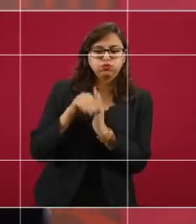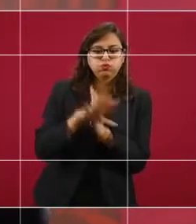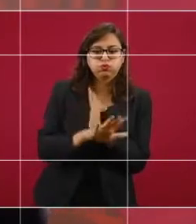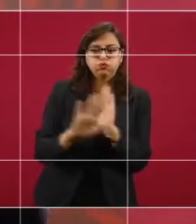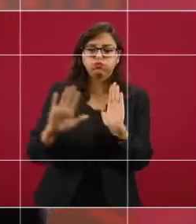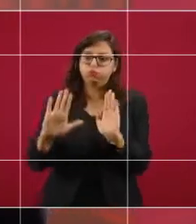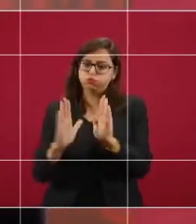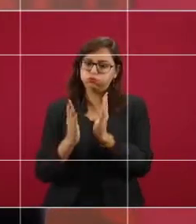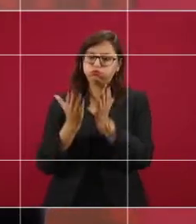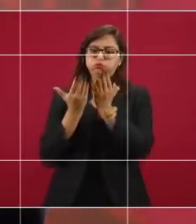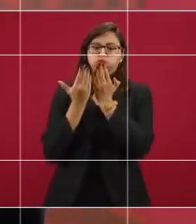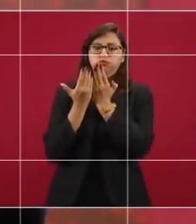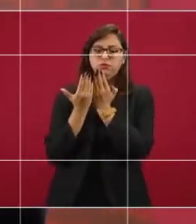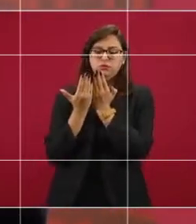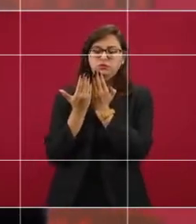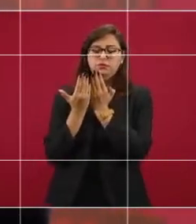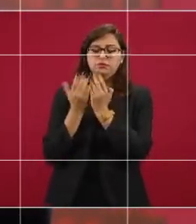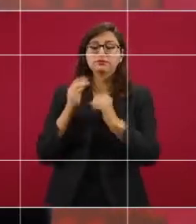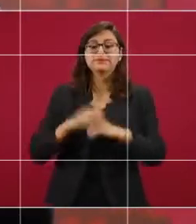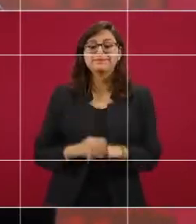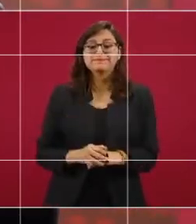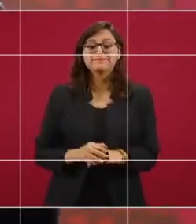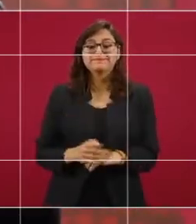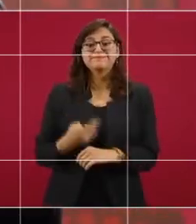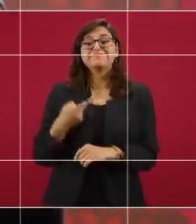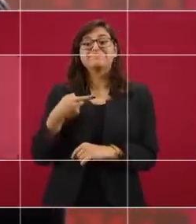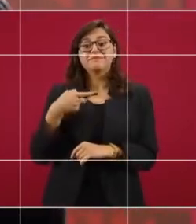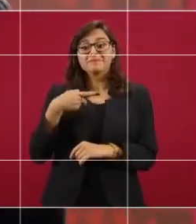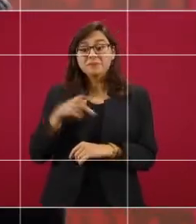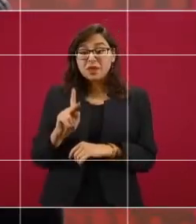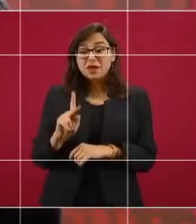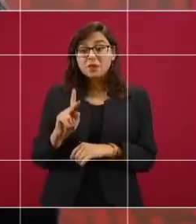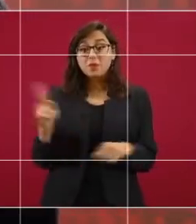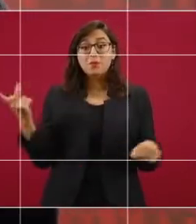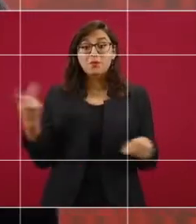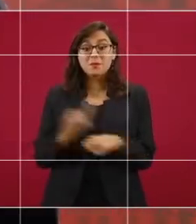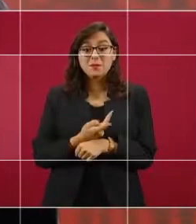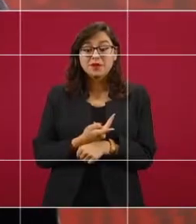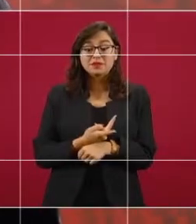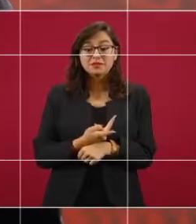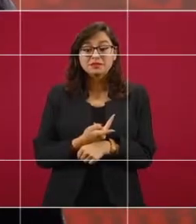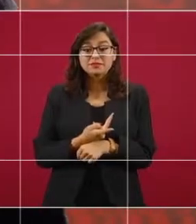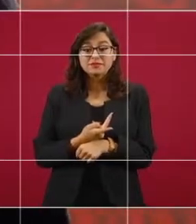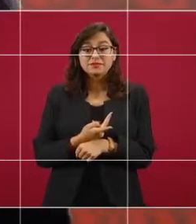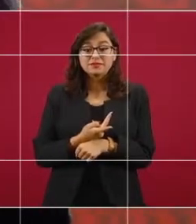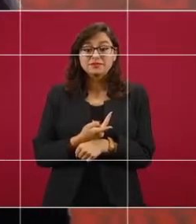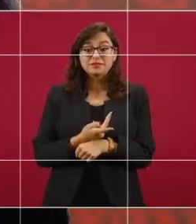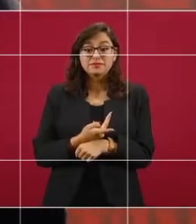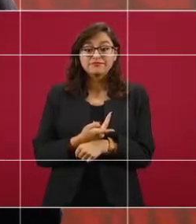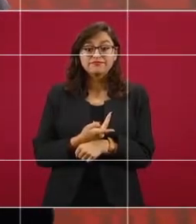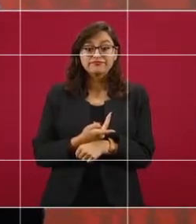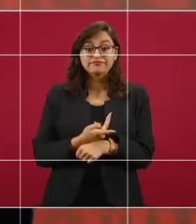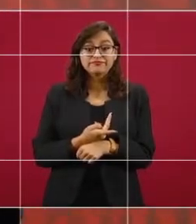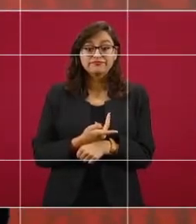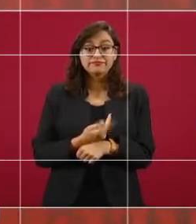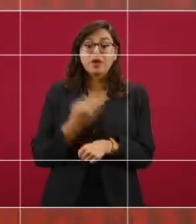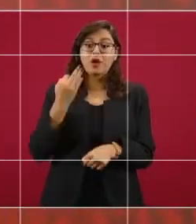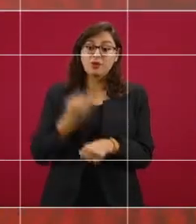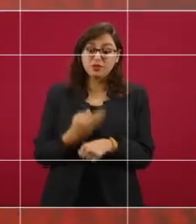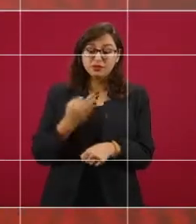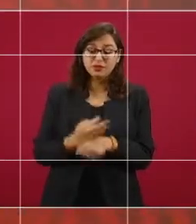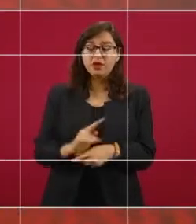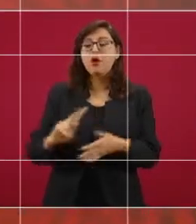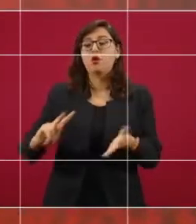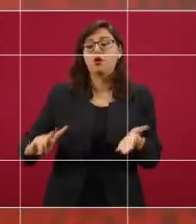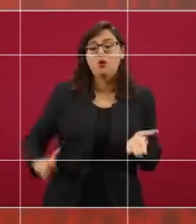pasada. Sin embargo, ahora, con este nuevo fenómeno